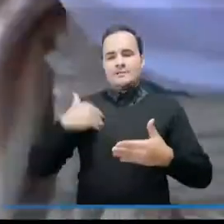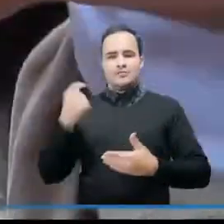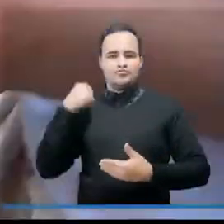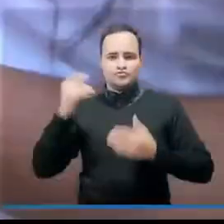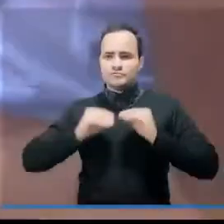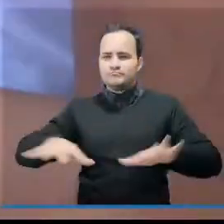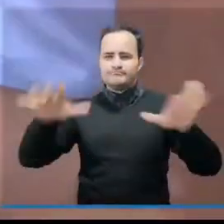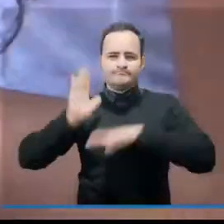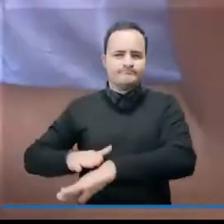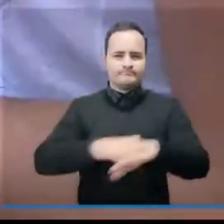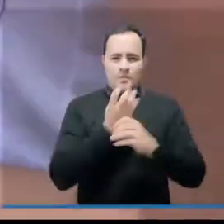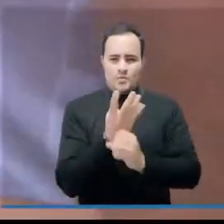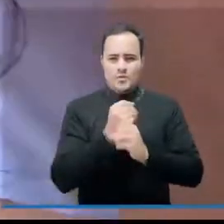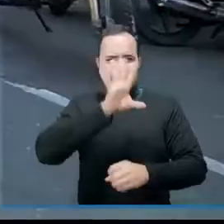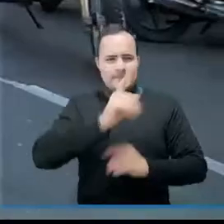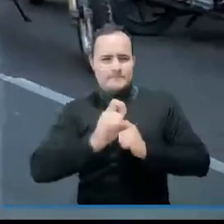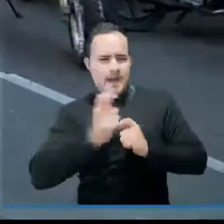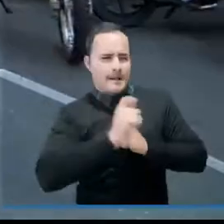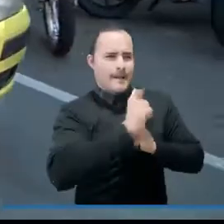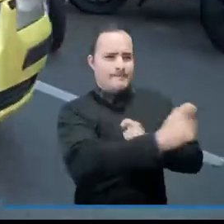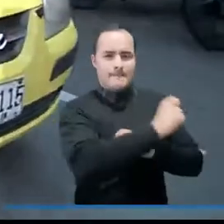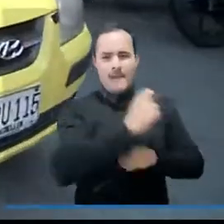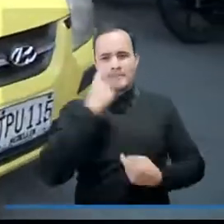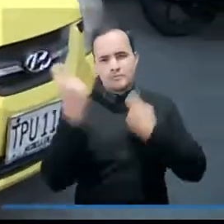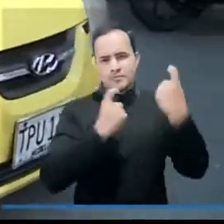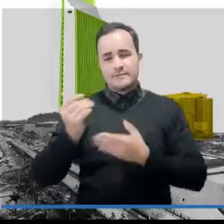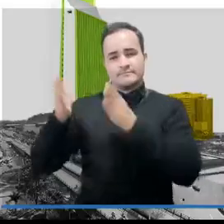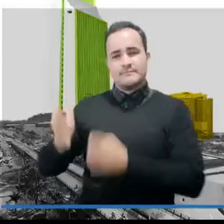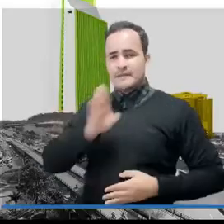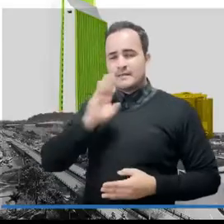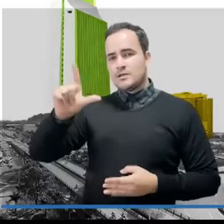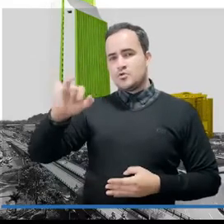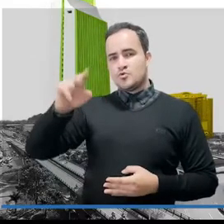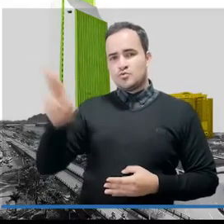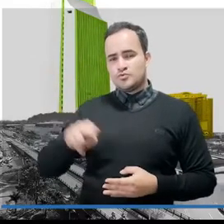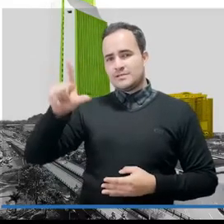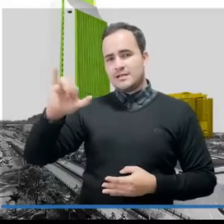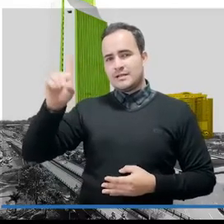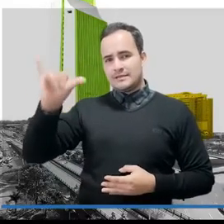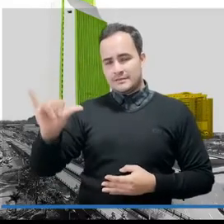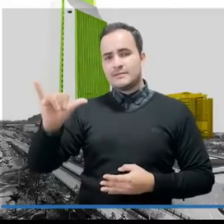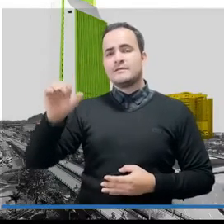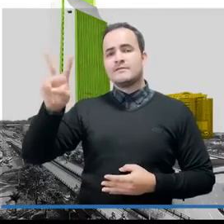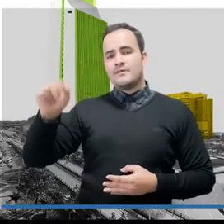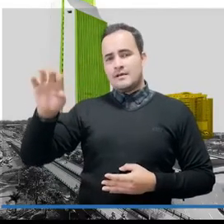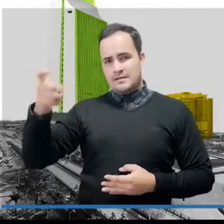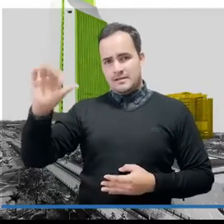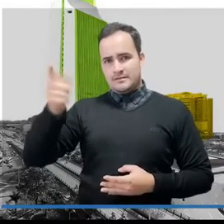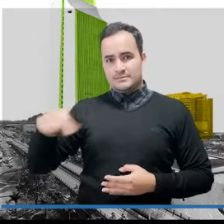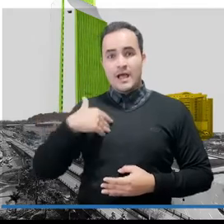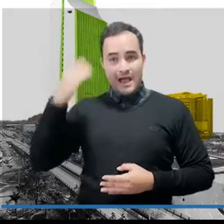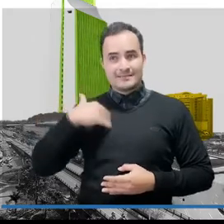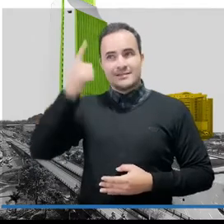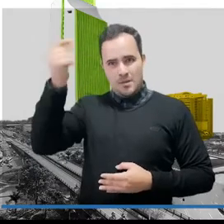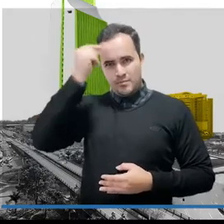de volanteo y recorrido por los barrios de la Comuna 5 para dar con el paradero de Luz Lady Vanegas, quien fue avista por